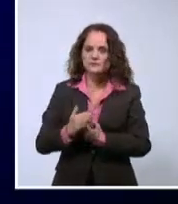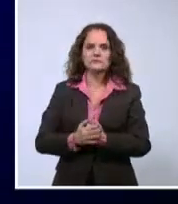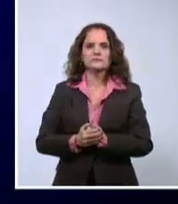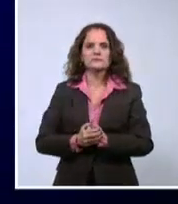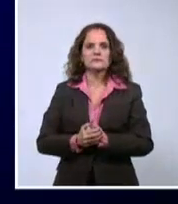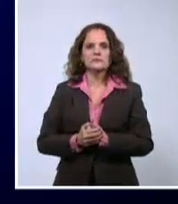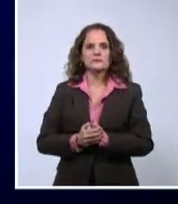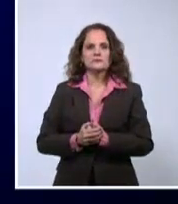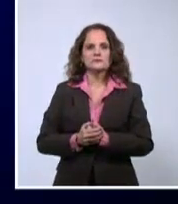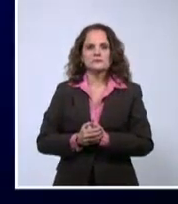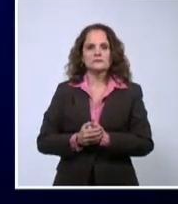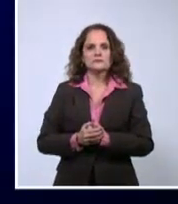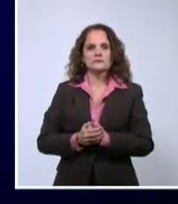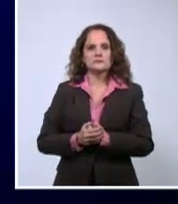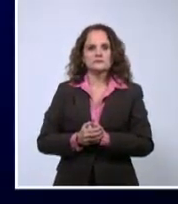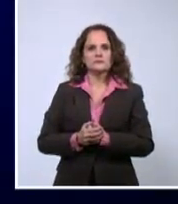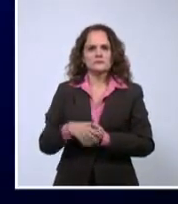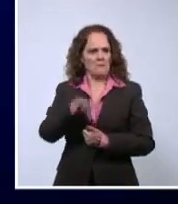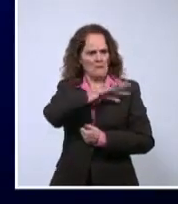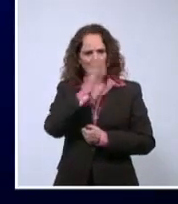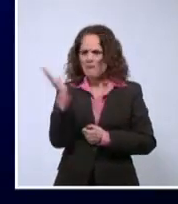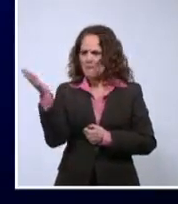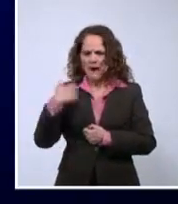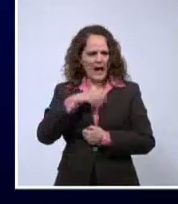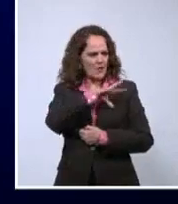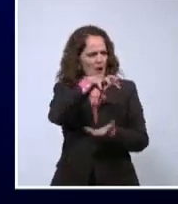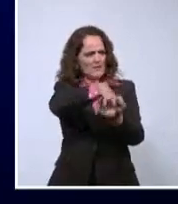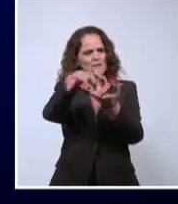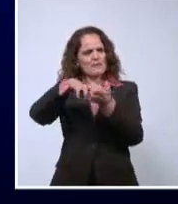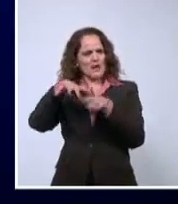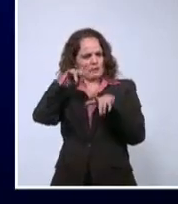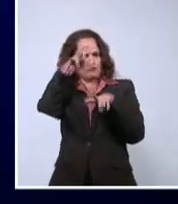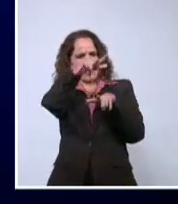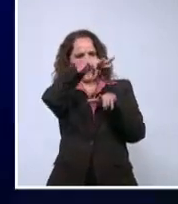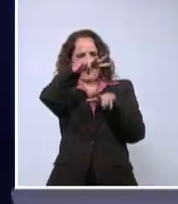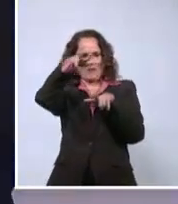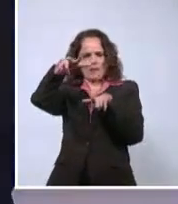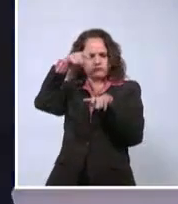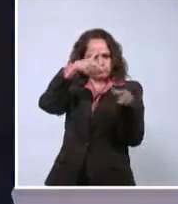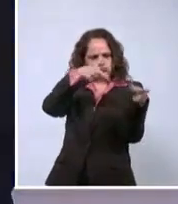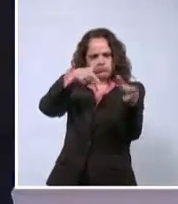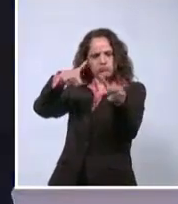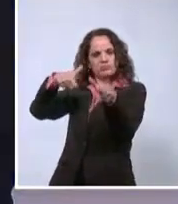Van a empezar a meterle dron a las estaciones. Vengan para acá. Dale a ser, si lo estamos esperando a ser.